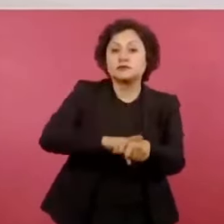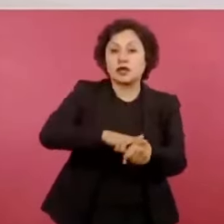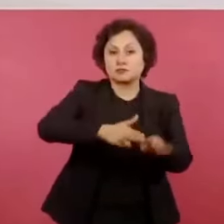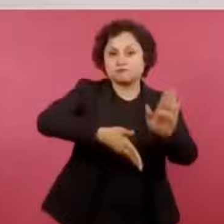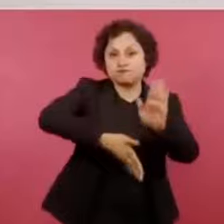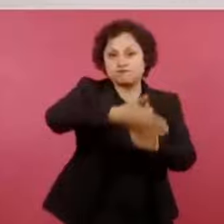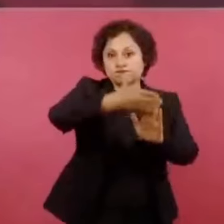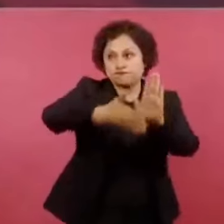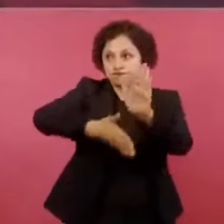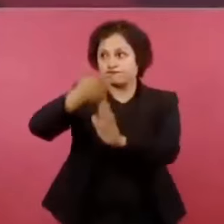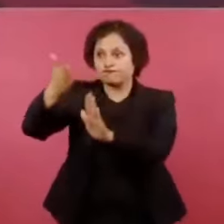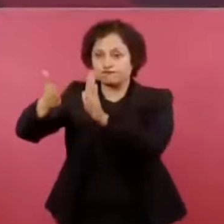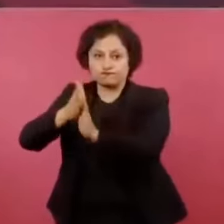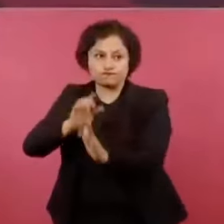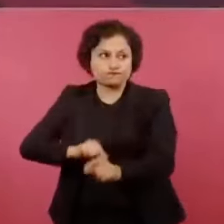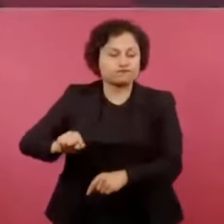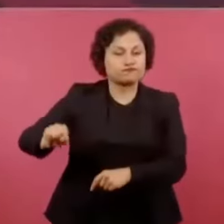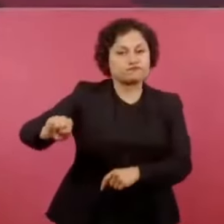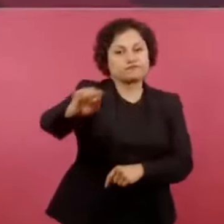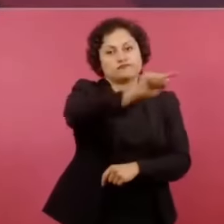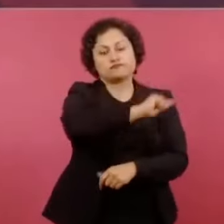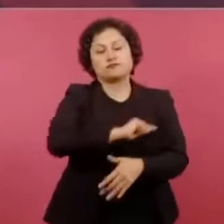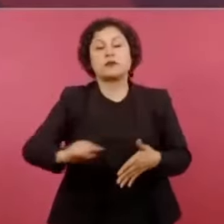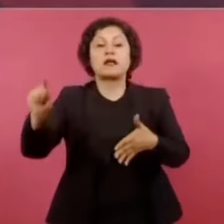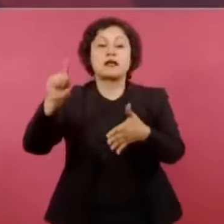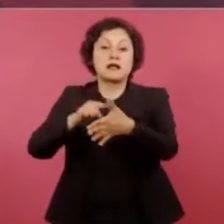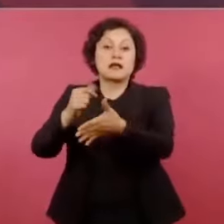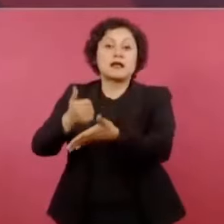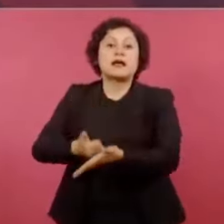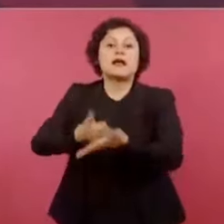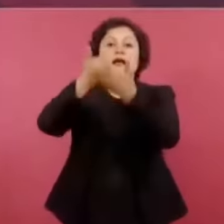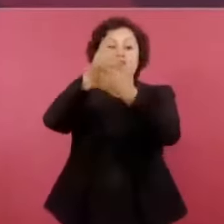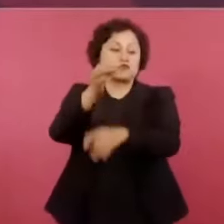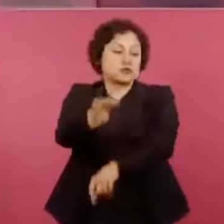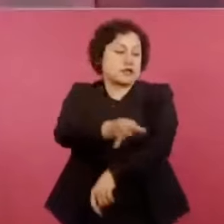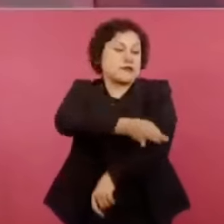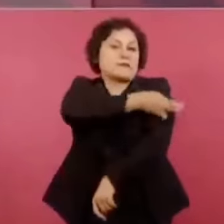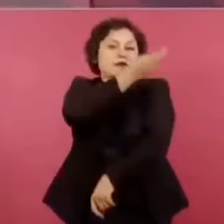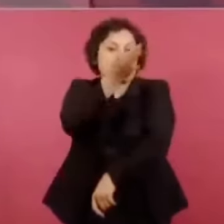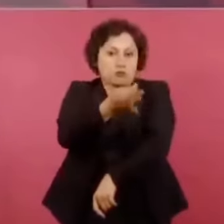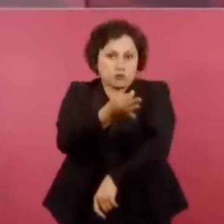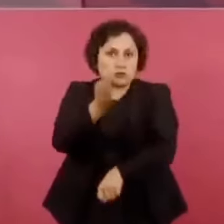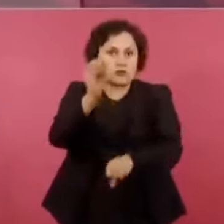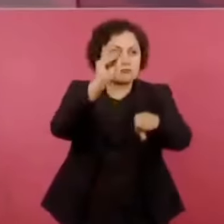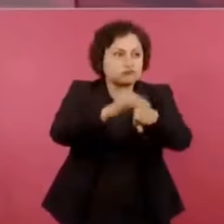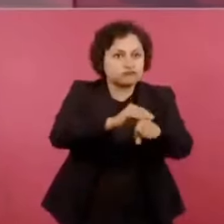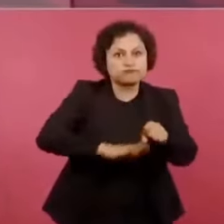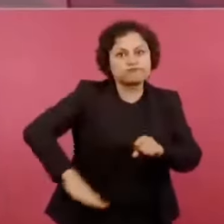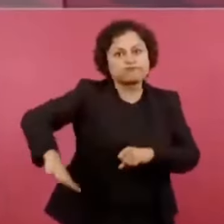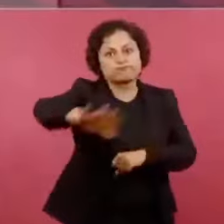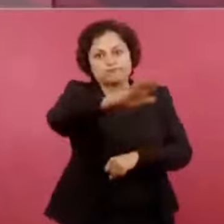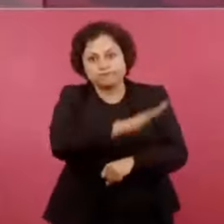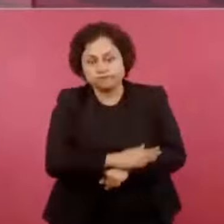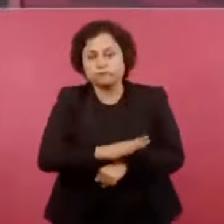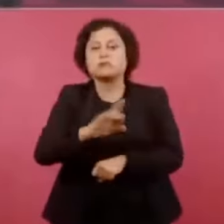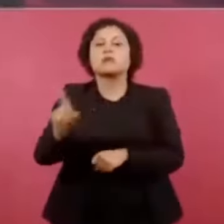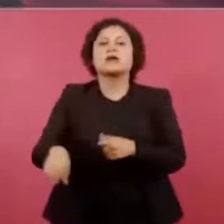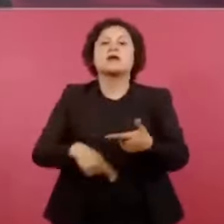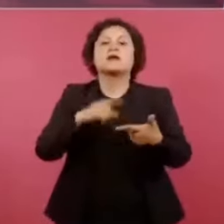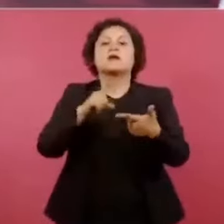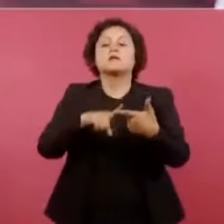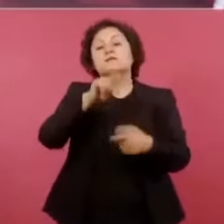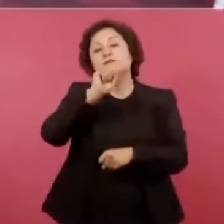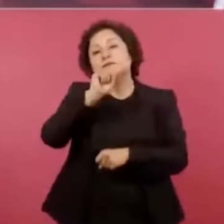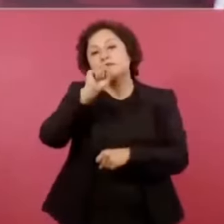distribución y aplicación de vacunas, en la construcción de trescientos cincuenta y